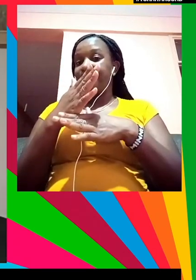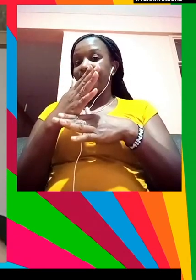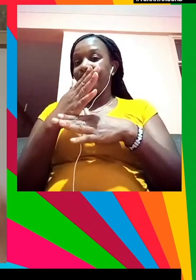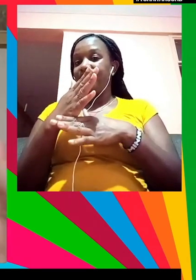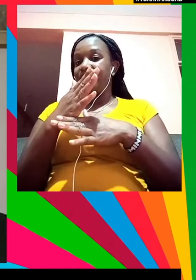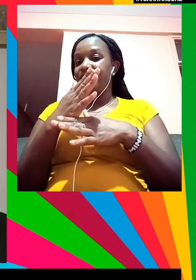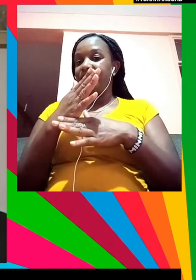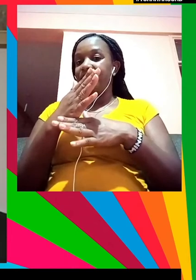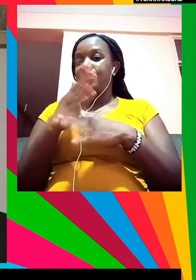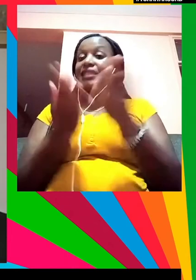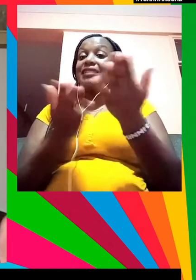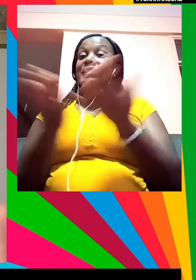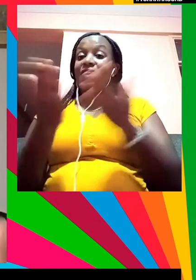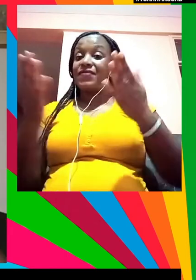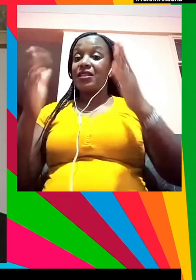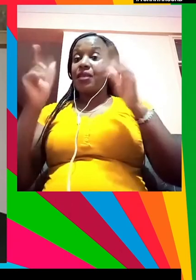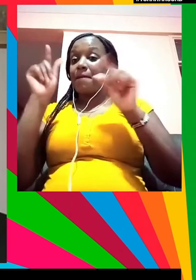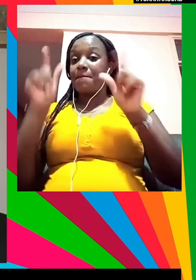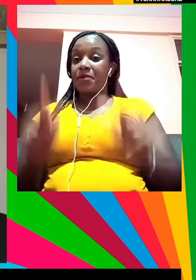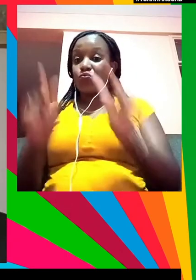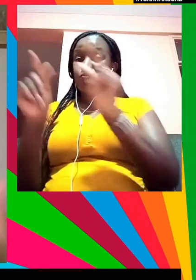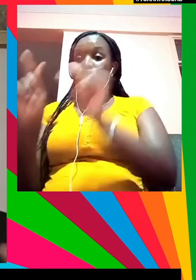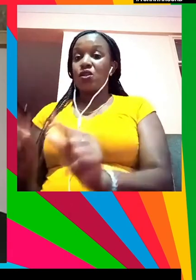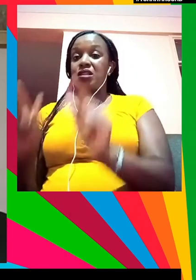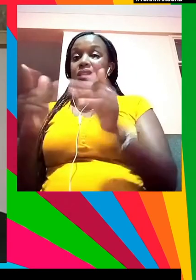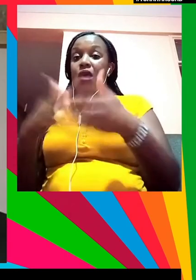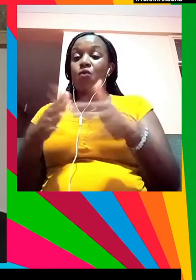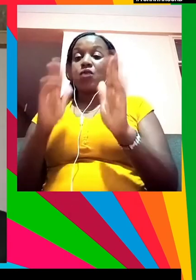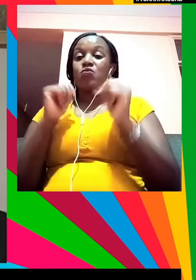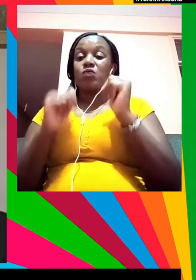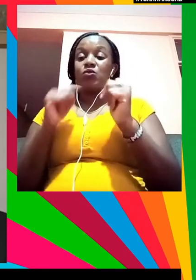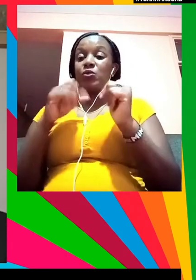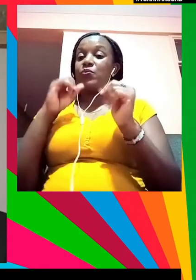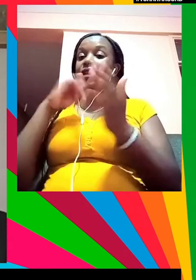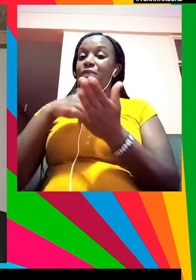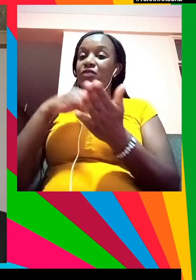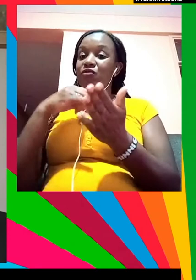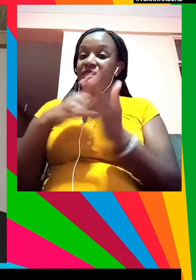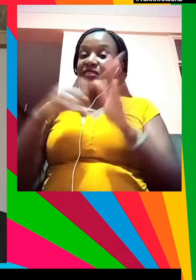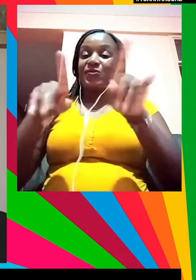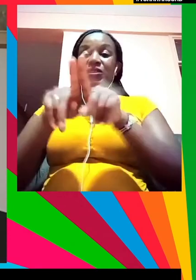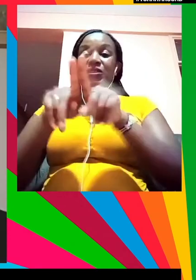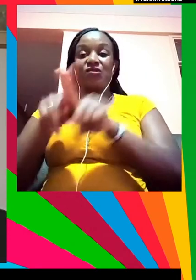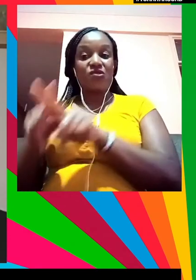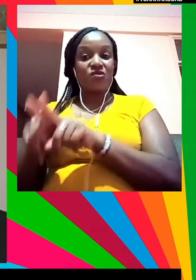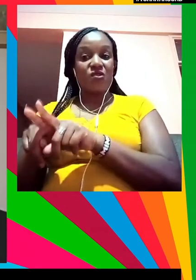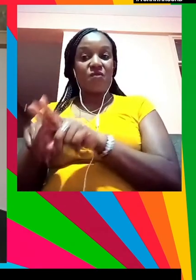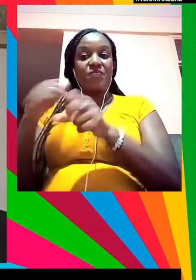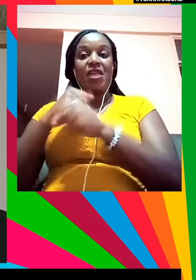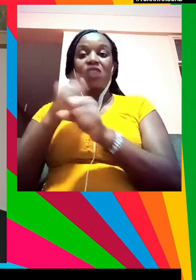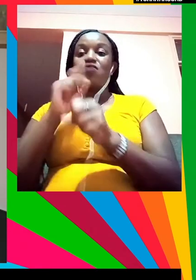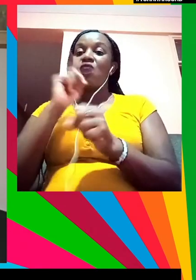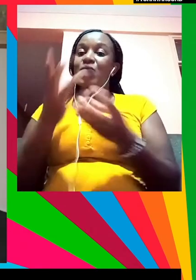entre servir a las personas de una forma incluyente, inclusiva y también que al mismo tiempo